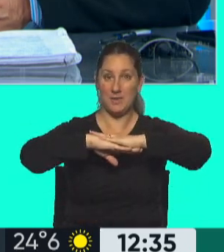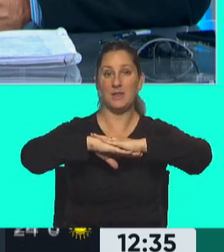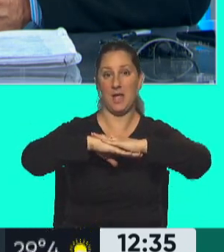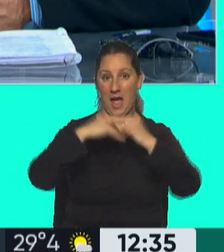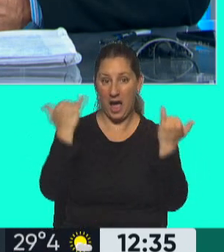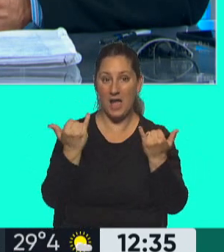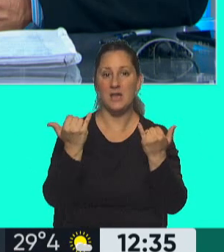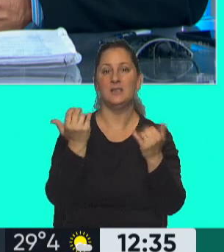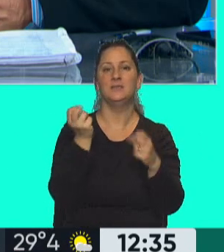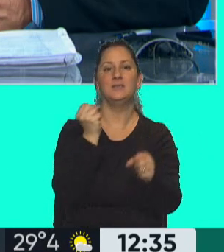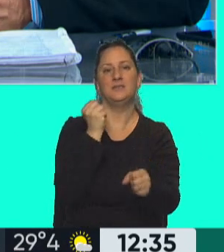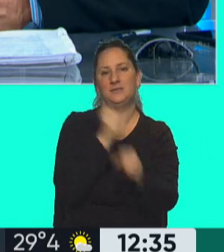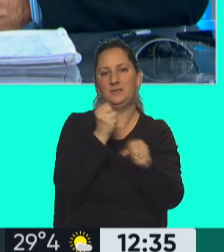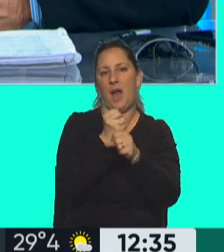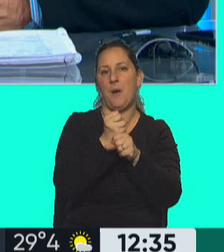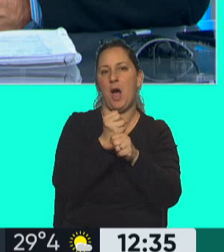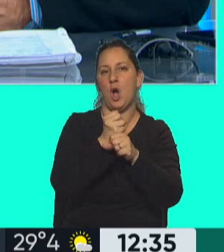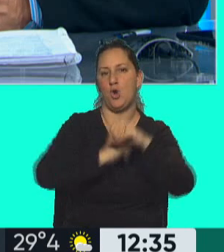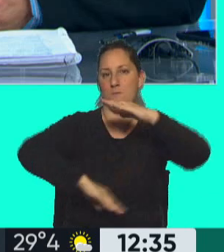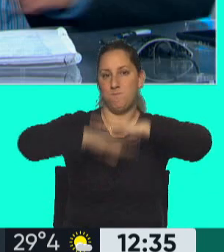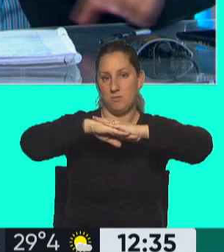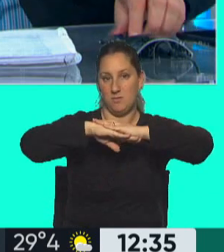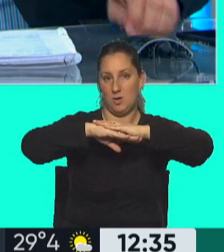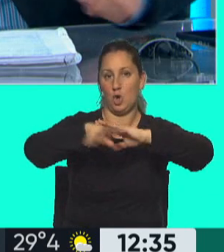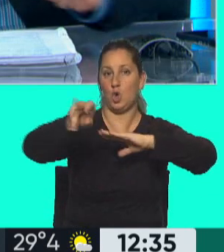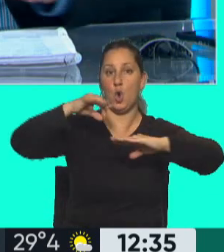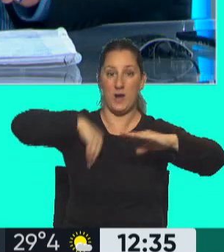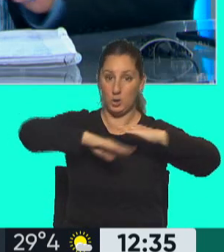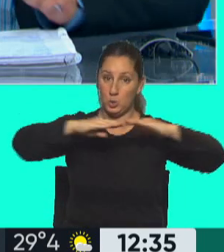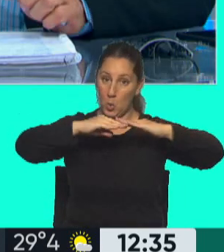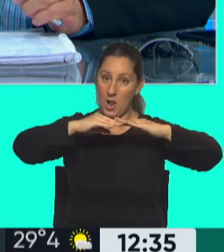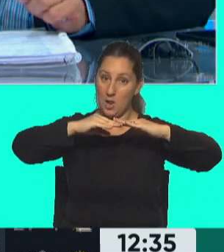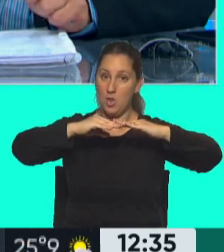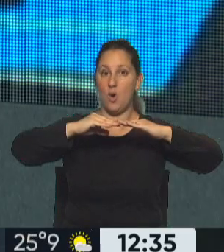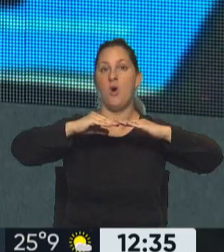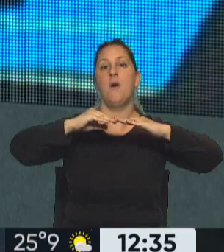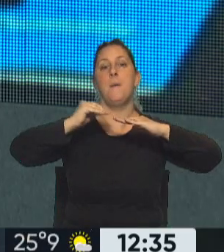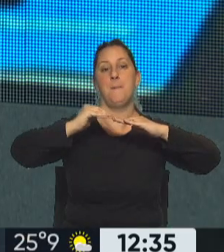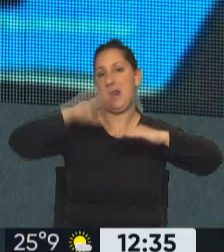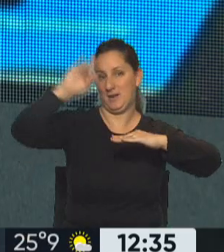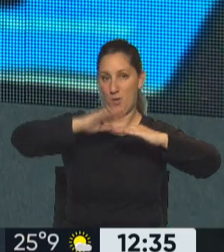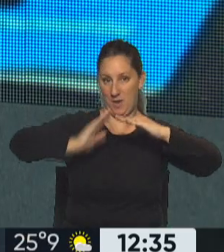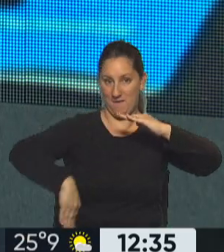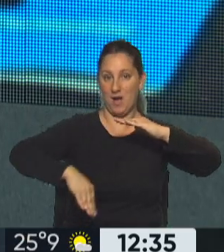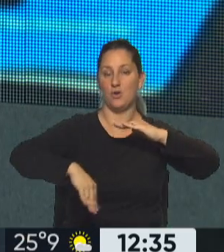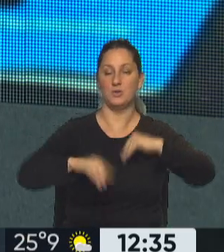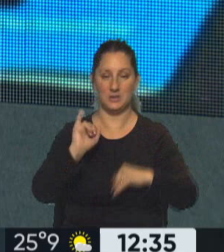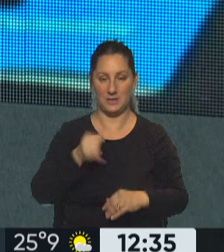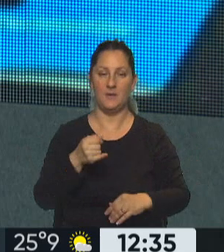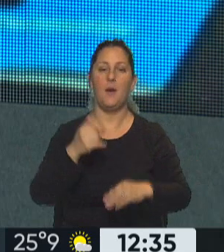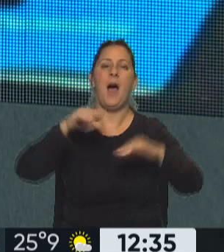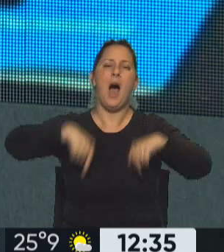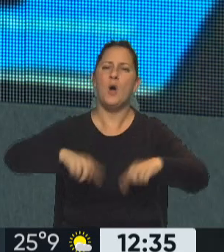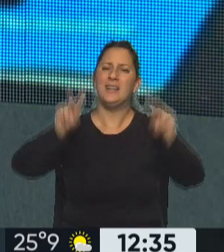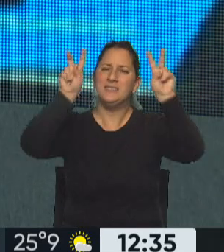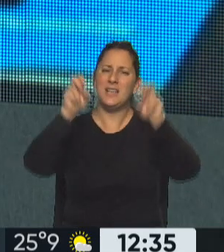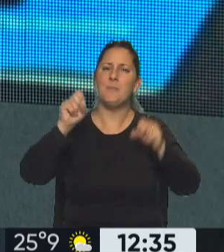trabajadores hasta cierto nivel salarial, también se muevan ese límite para que alcance más trabajo. Raúl, es el tema del día, es el paro de trenes en